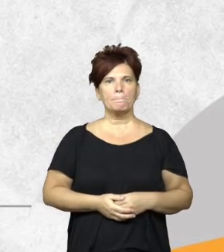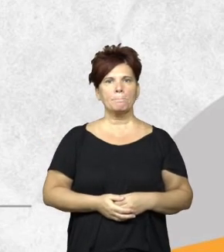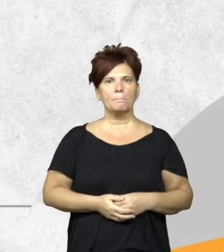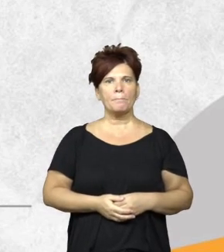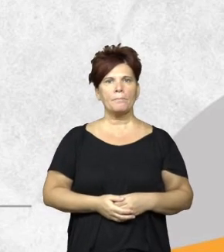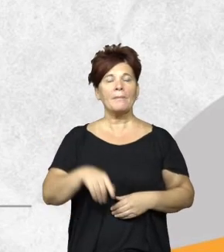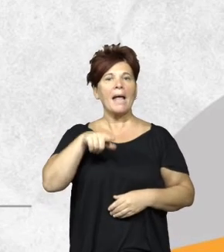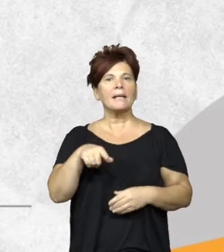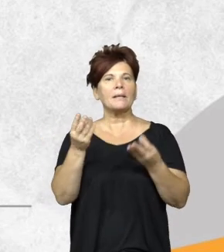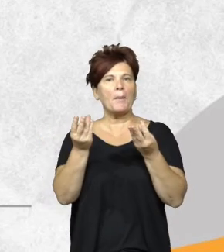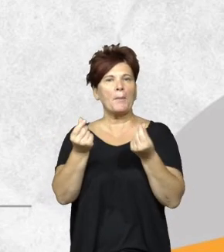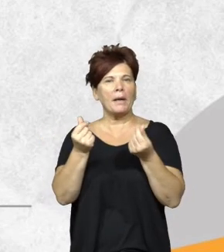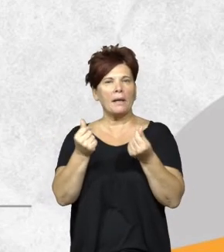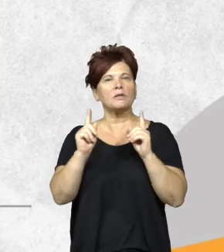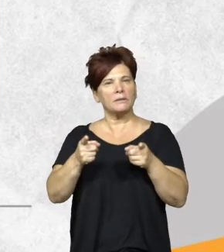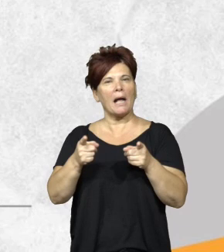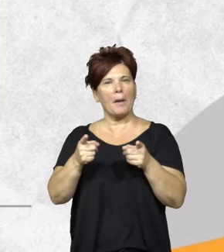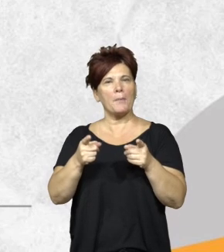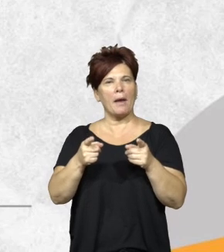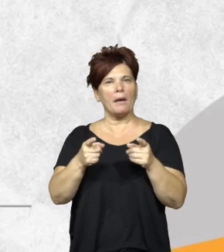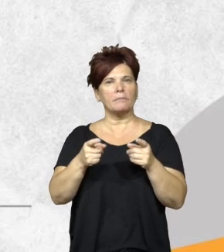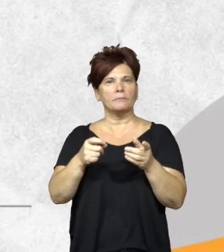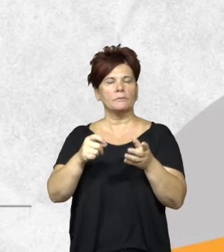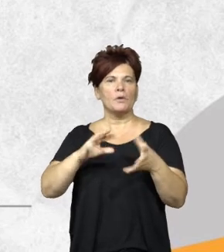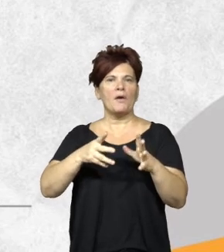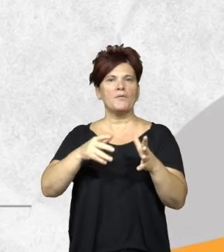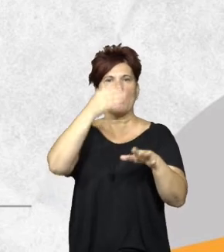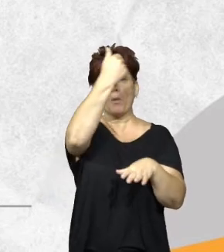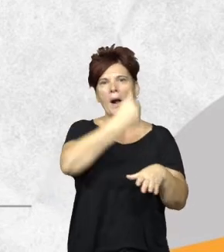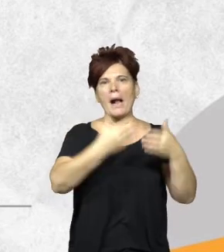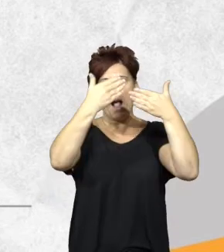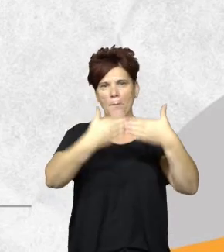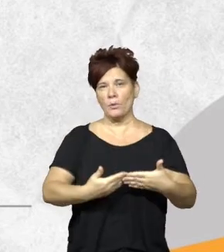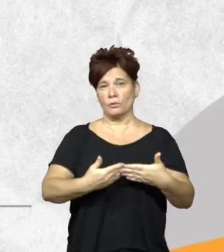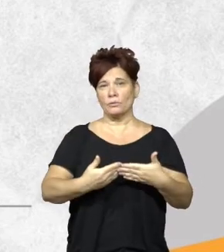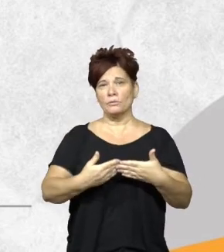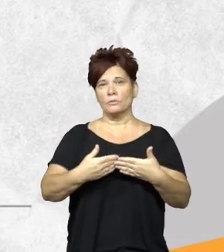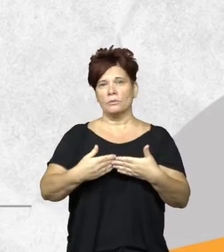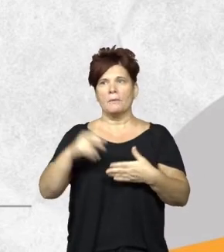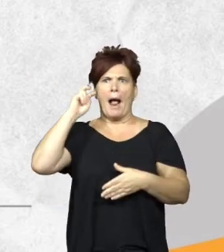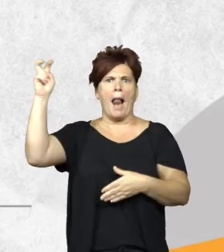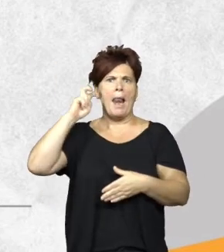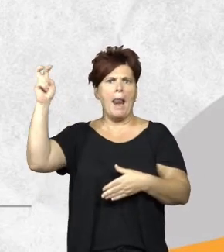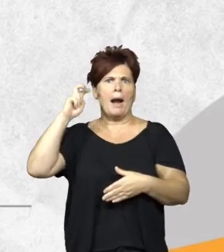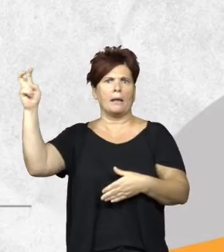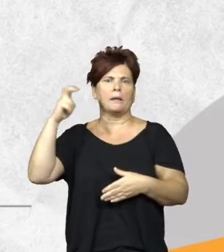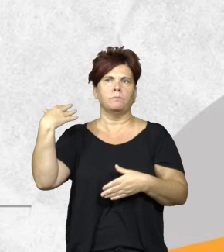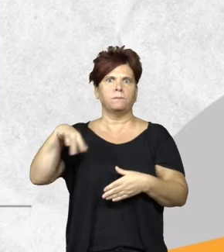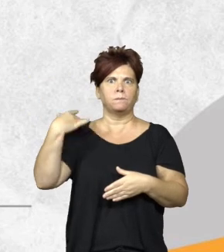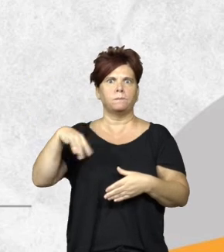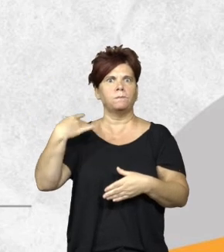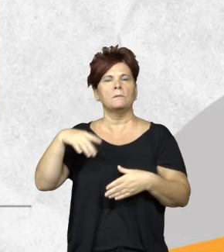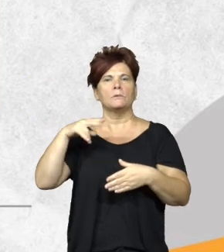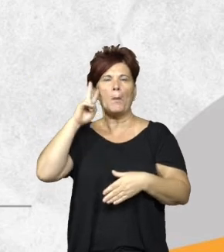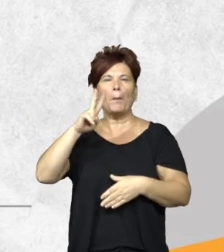esta validación también desarrollamos una plataforma para simplificar esta tarea porque son miles de alertas que entran quincenalmente y vamos viendo